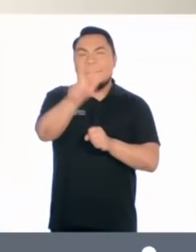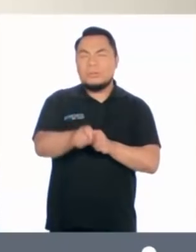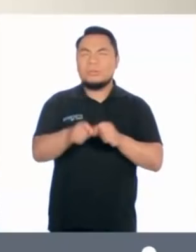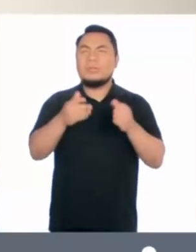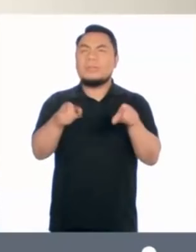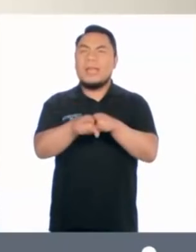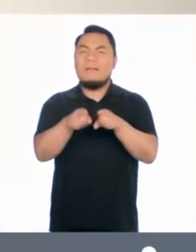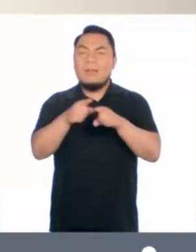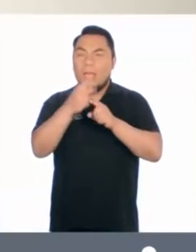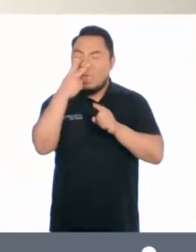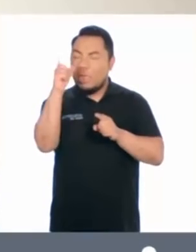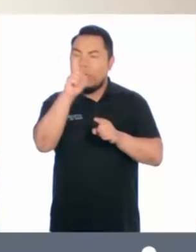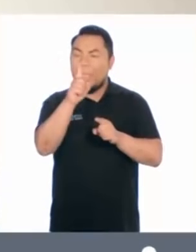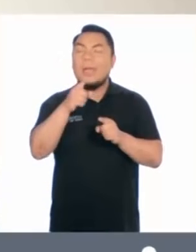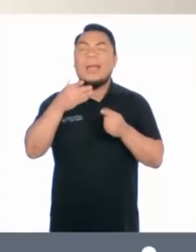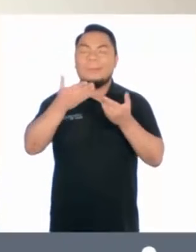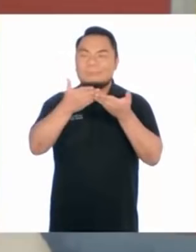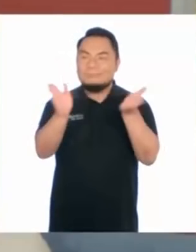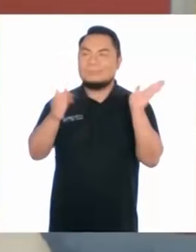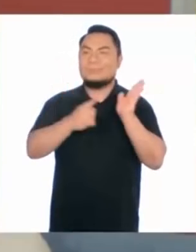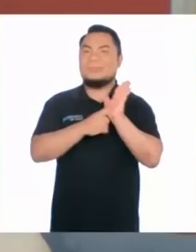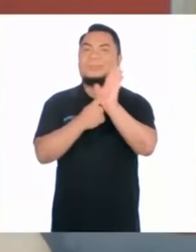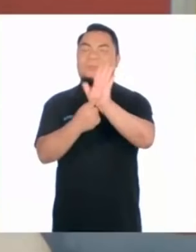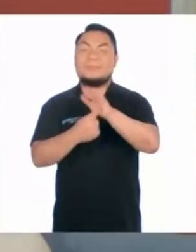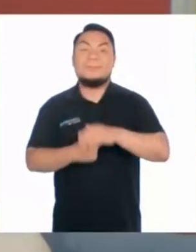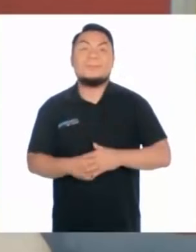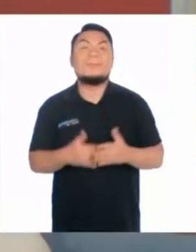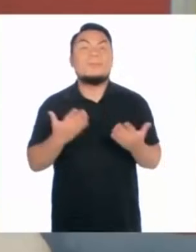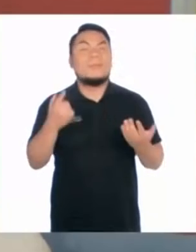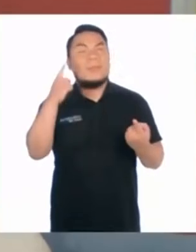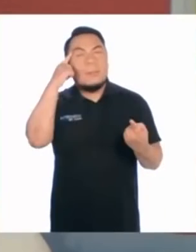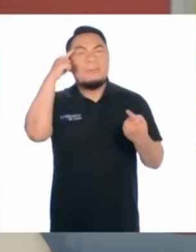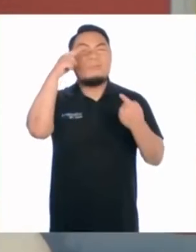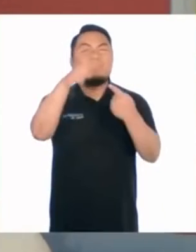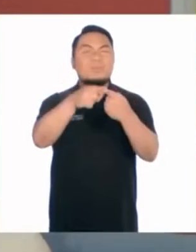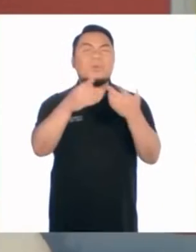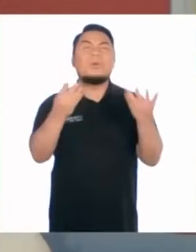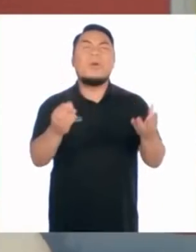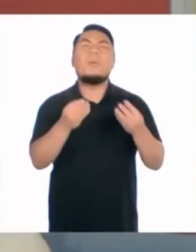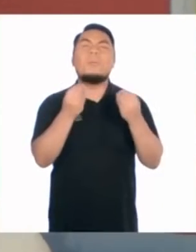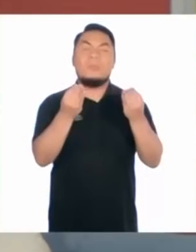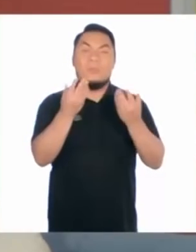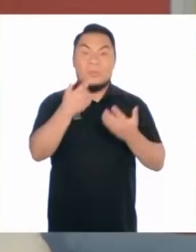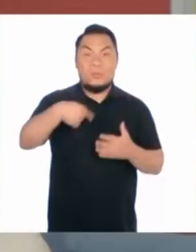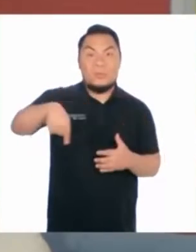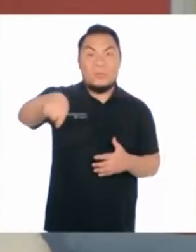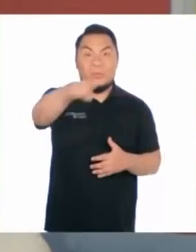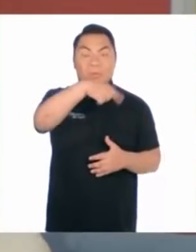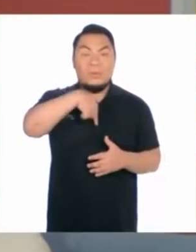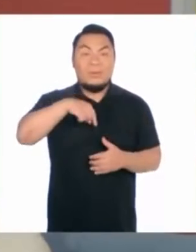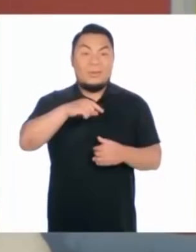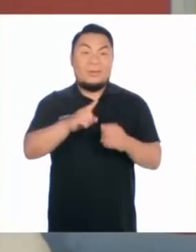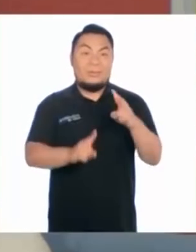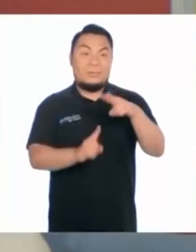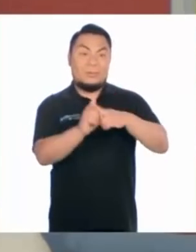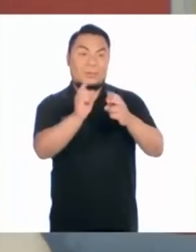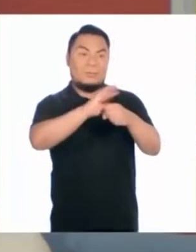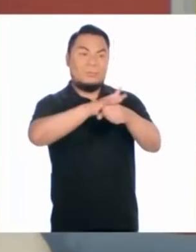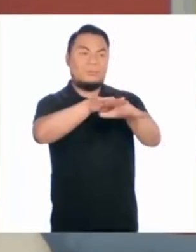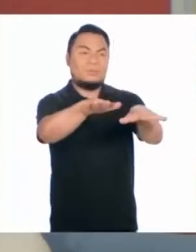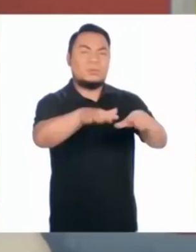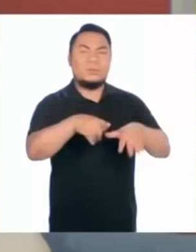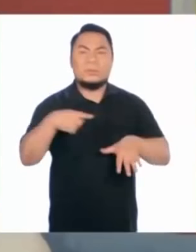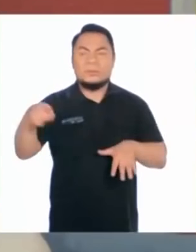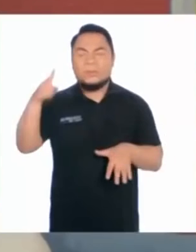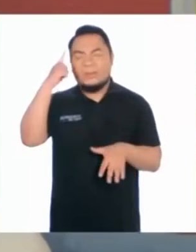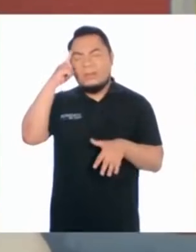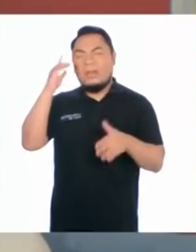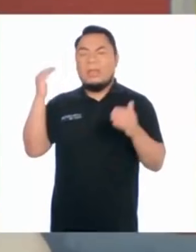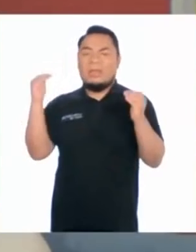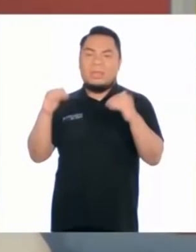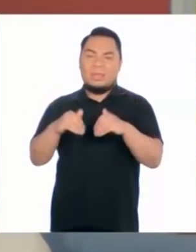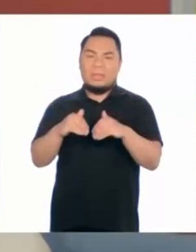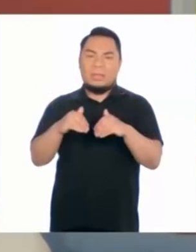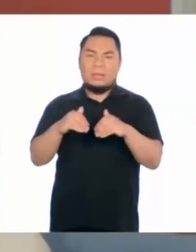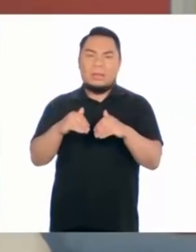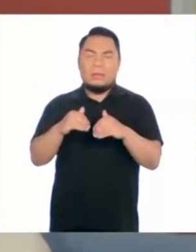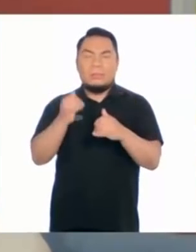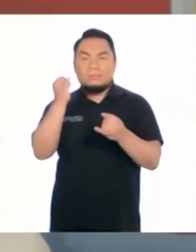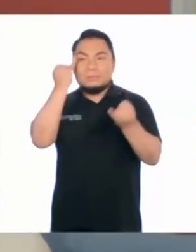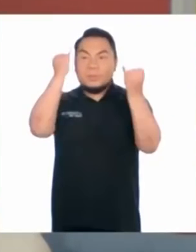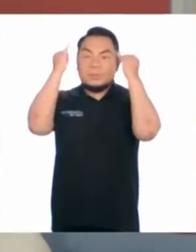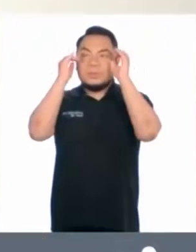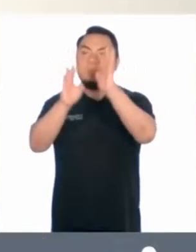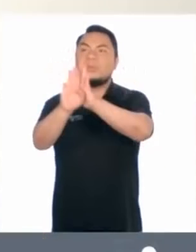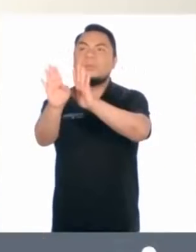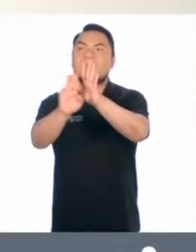donde otras personas tal vez no lo vean. Y para entender mejor nuestro propósito, ¿por qué hemos visto que durante la pandemia han surgido tantos